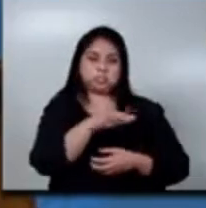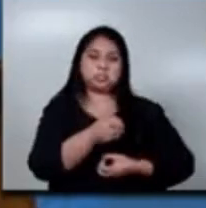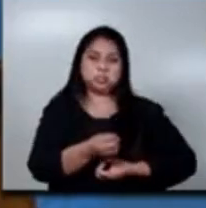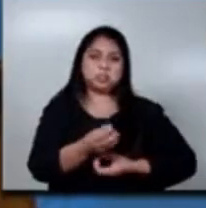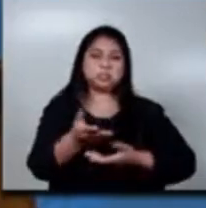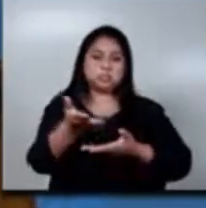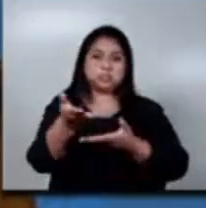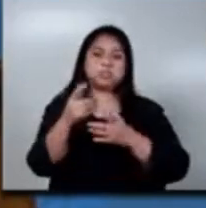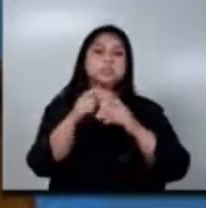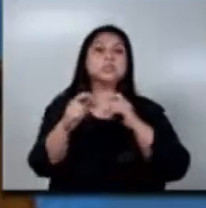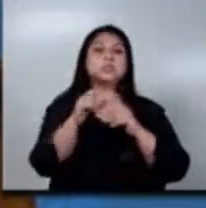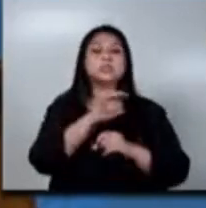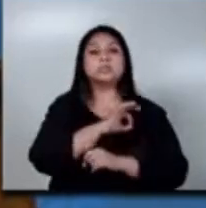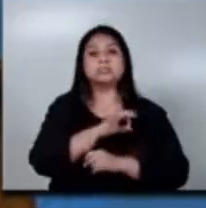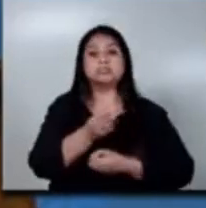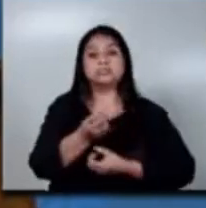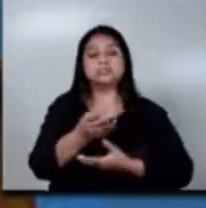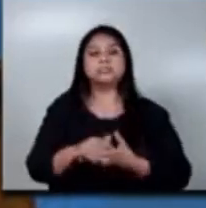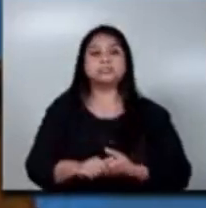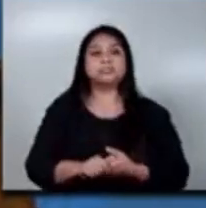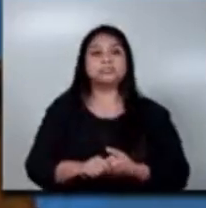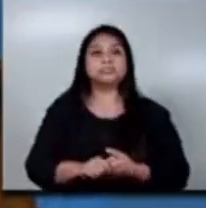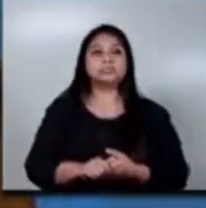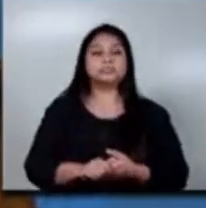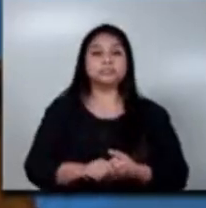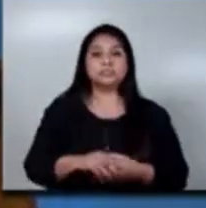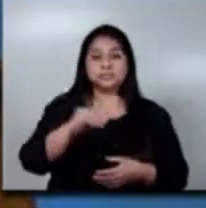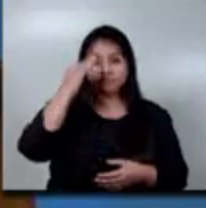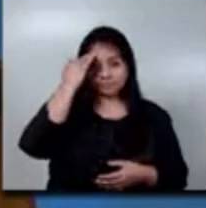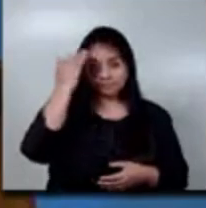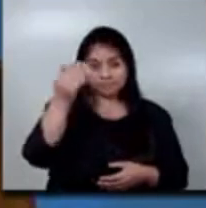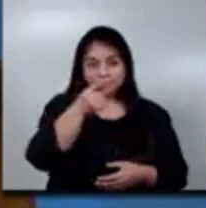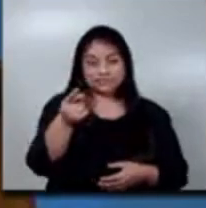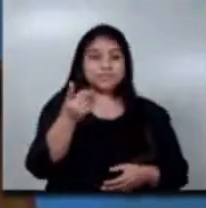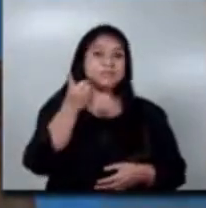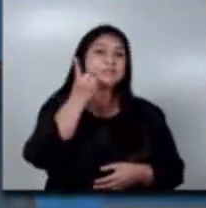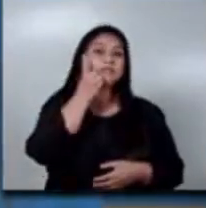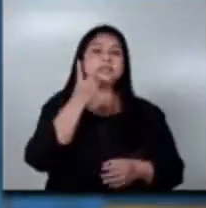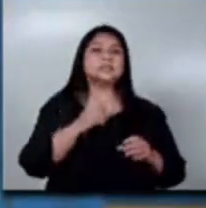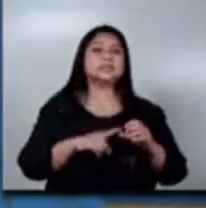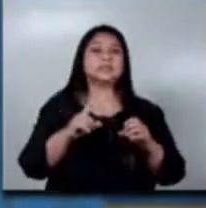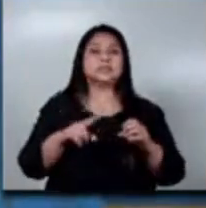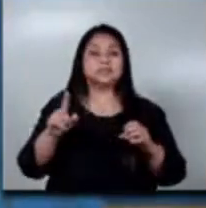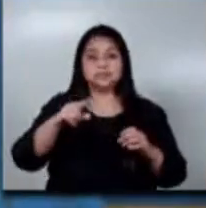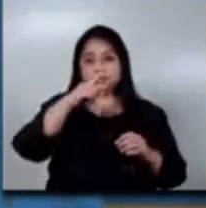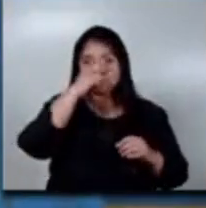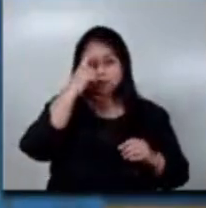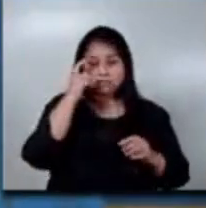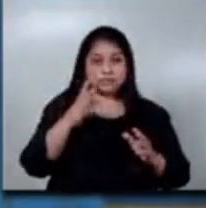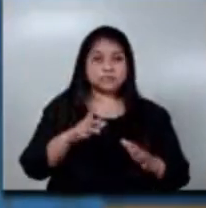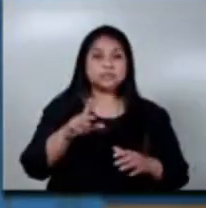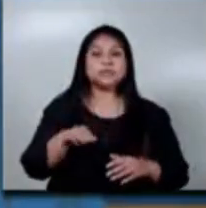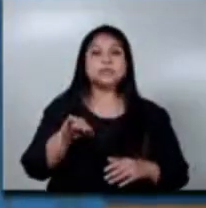Unidad de Comunicación Social del Ministerio. Agradecemos la participación de la directora de Estadísticas Laborales, Michelle